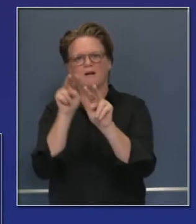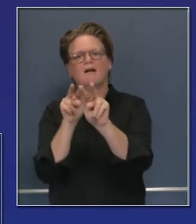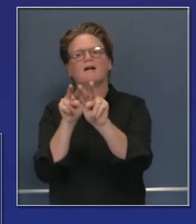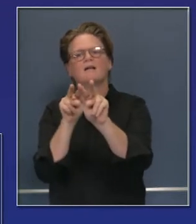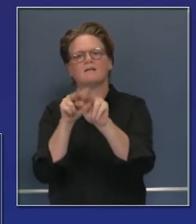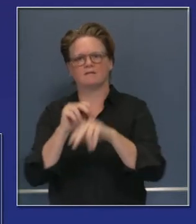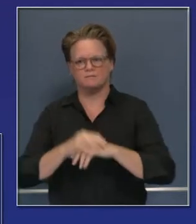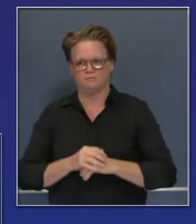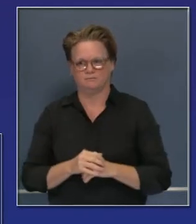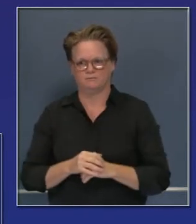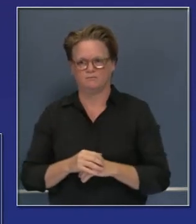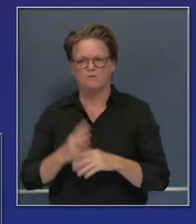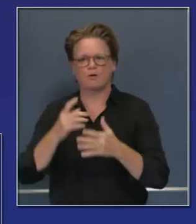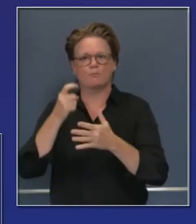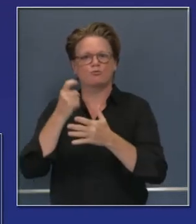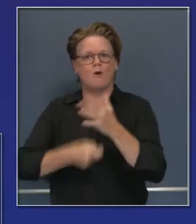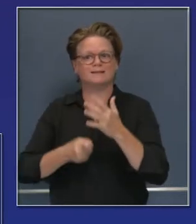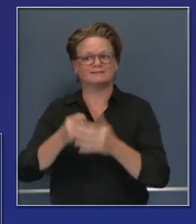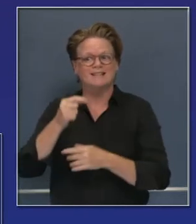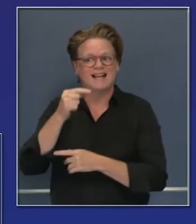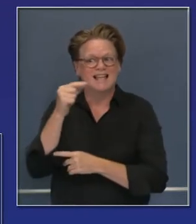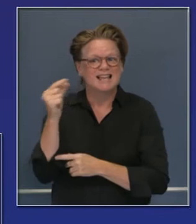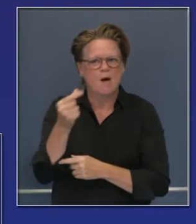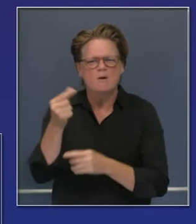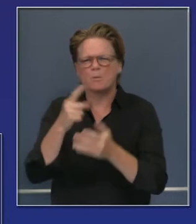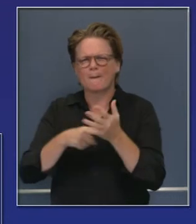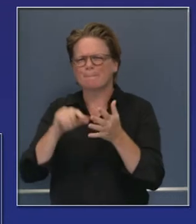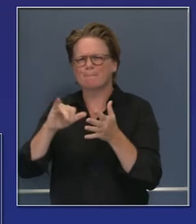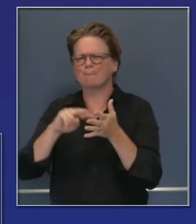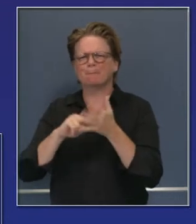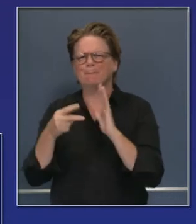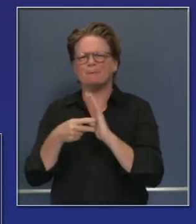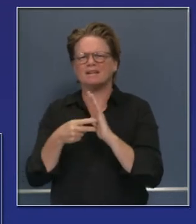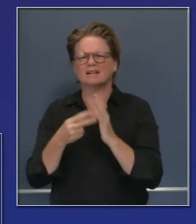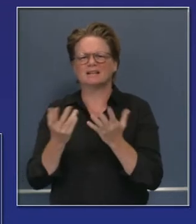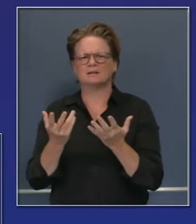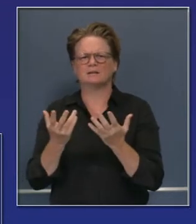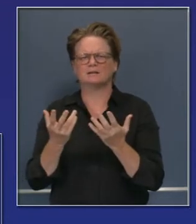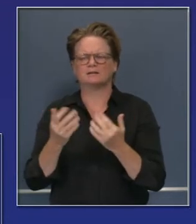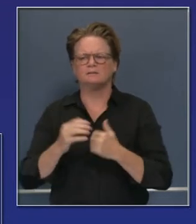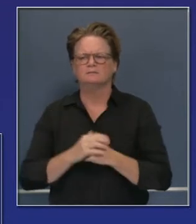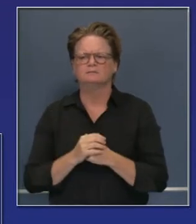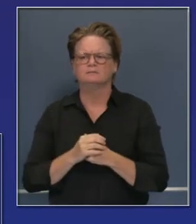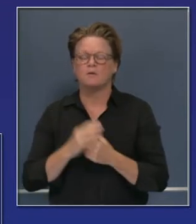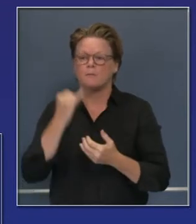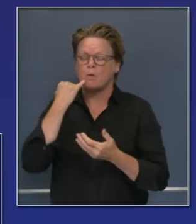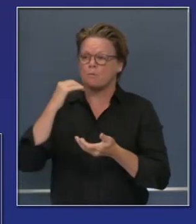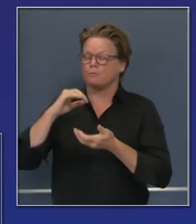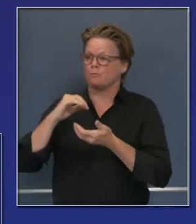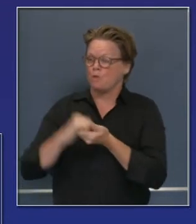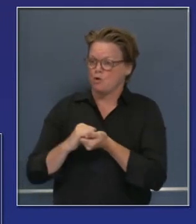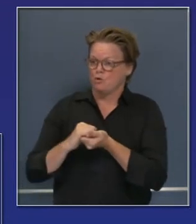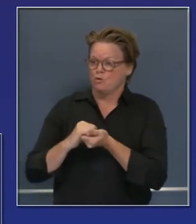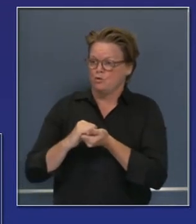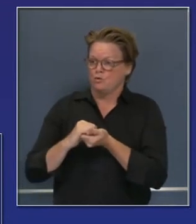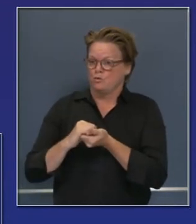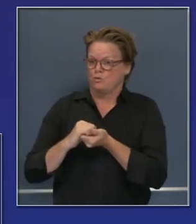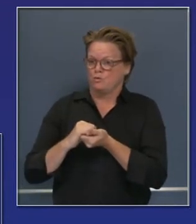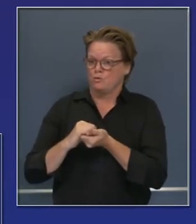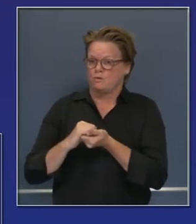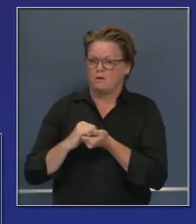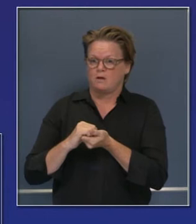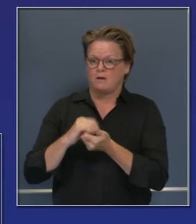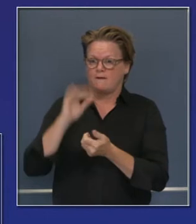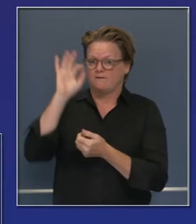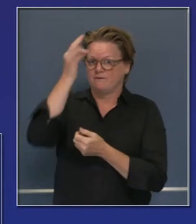Hay provisiones para poder resignar al contrato si no hay resultados. Esto desarrolla